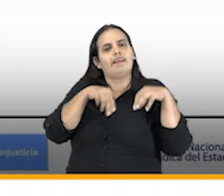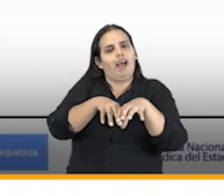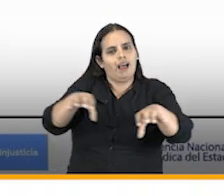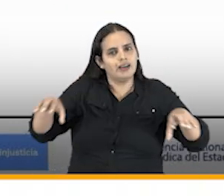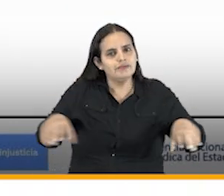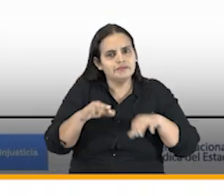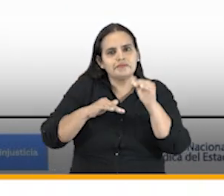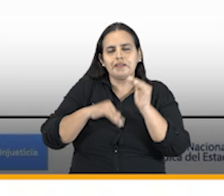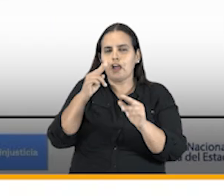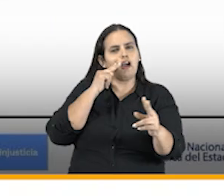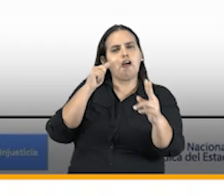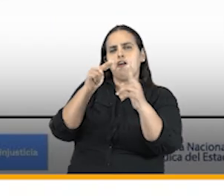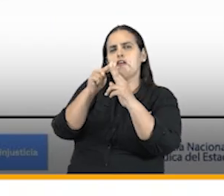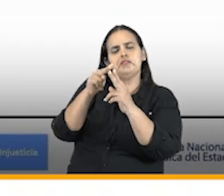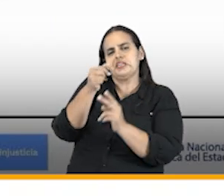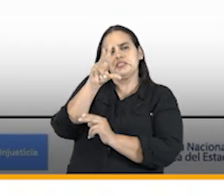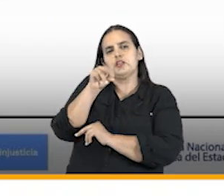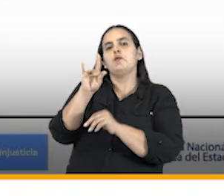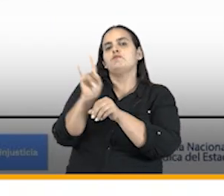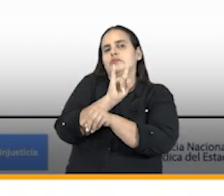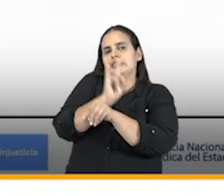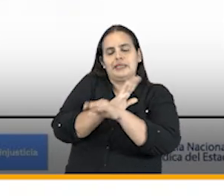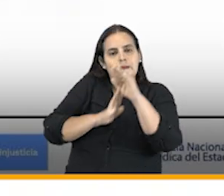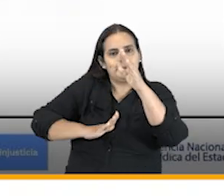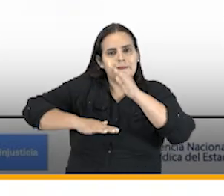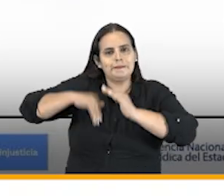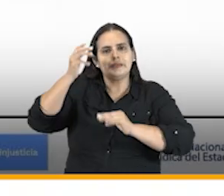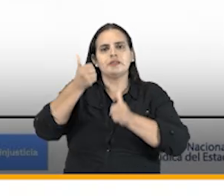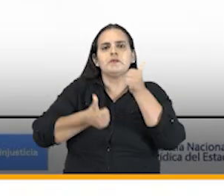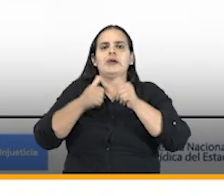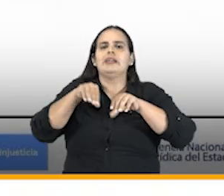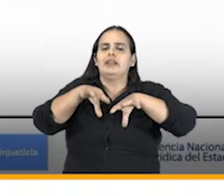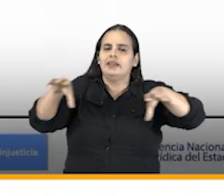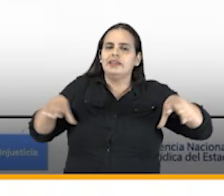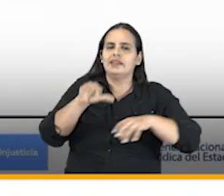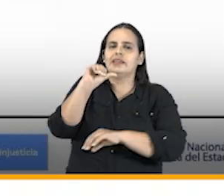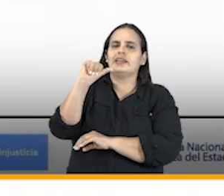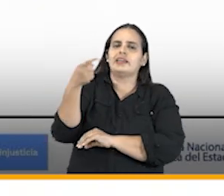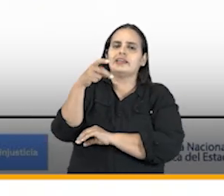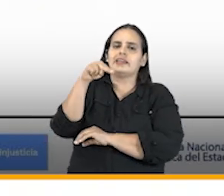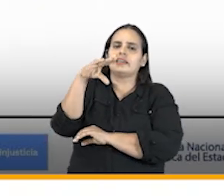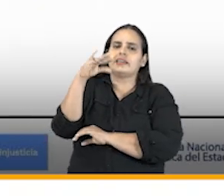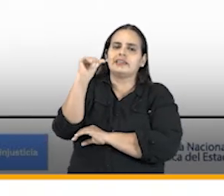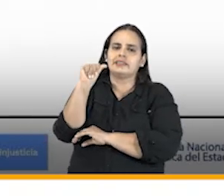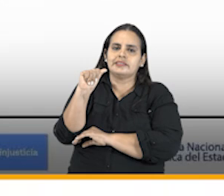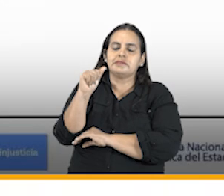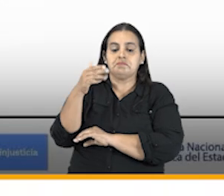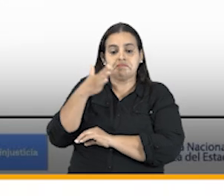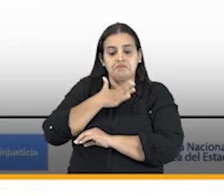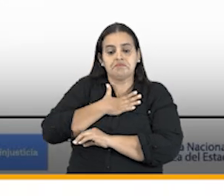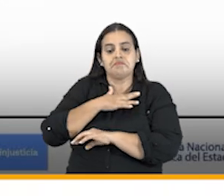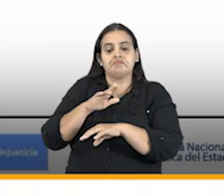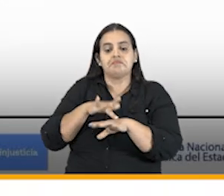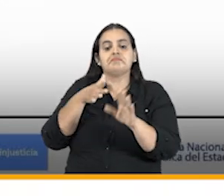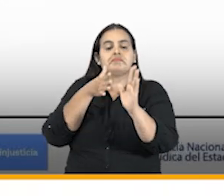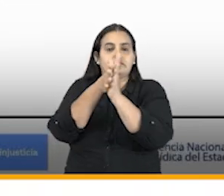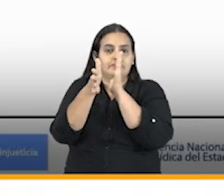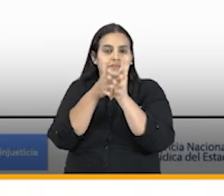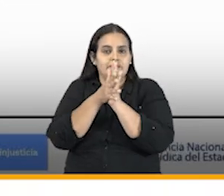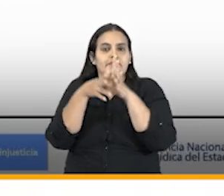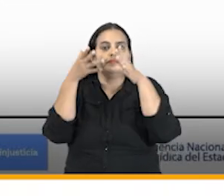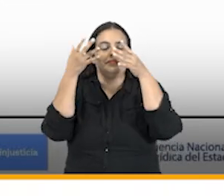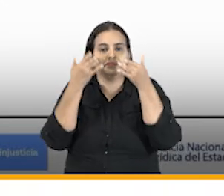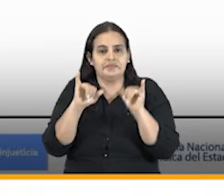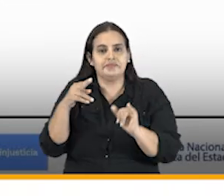yo diría que poco conocidas pero cada vez más utilizadas en la agencia la agencia tiene la facultad como lo he mencionado